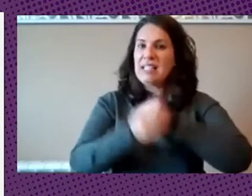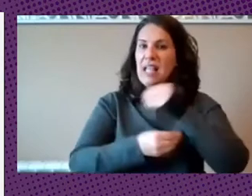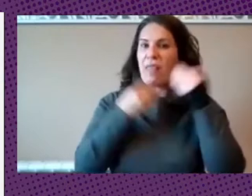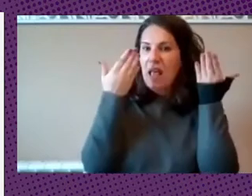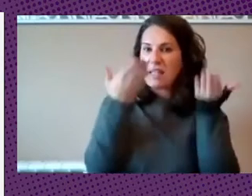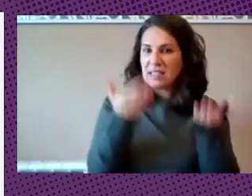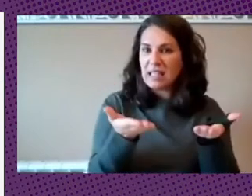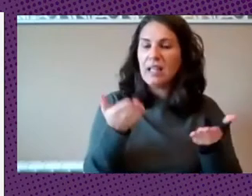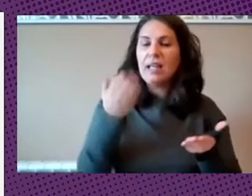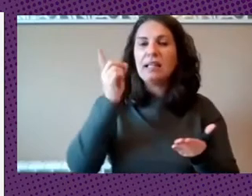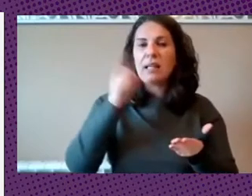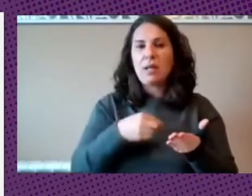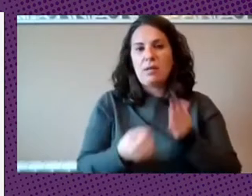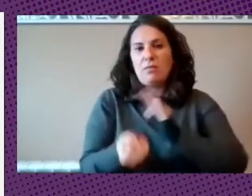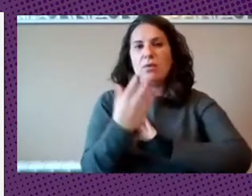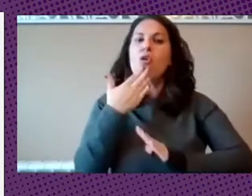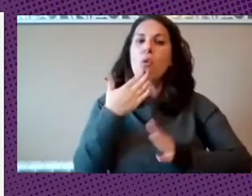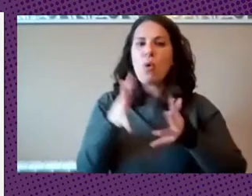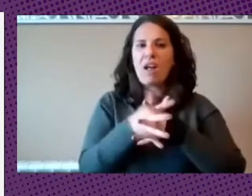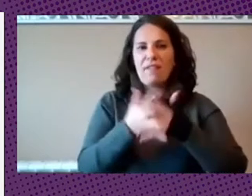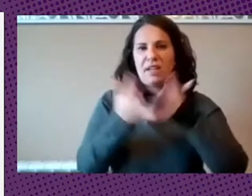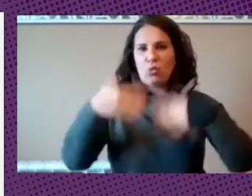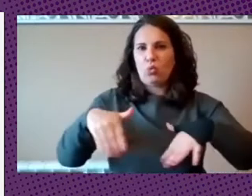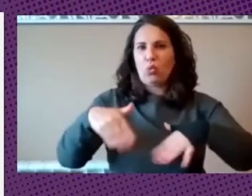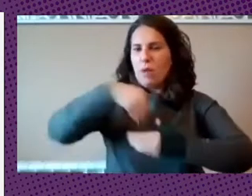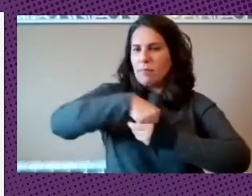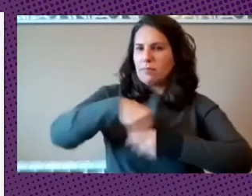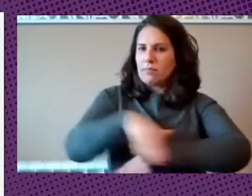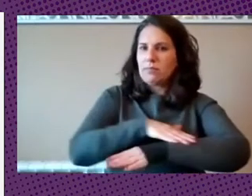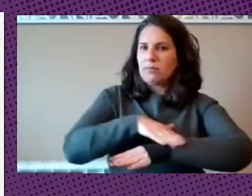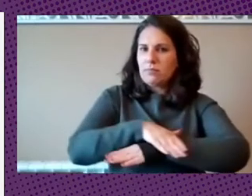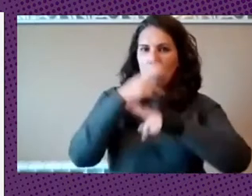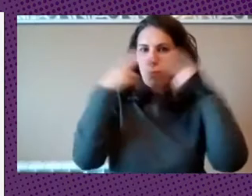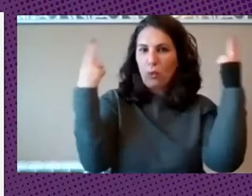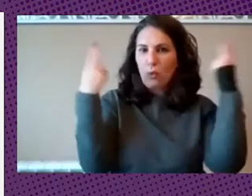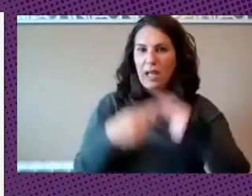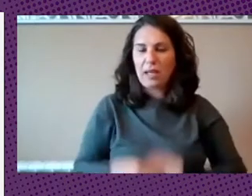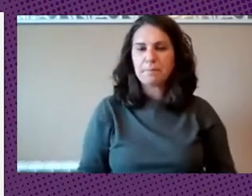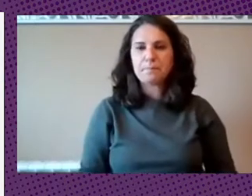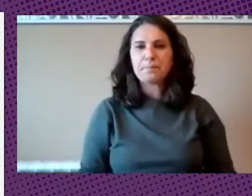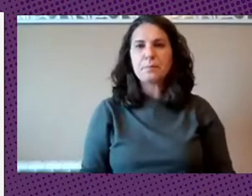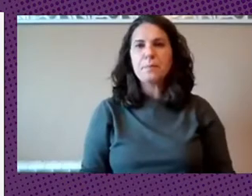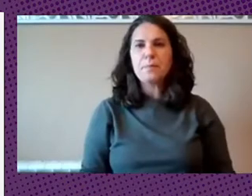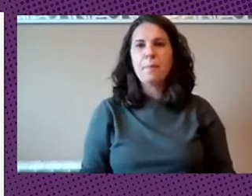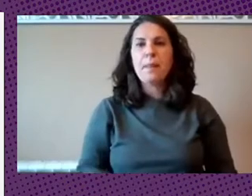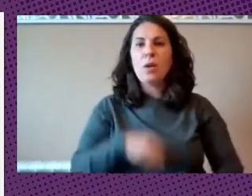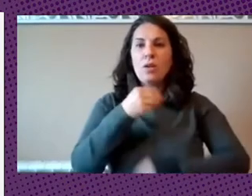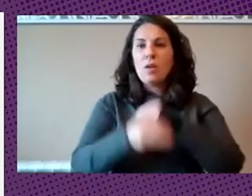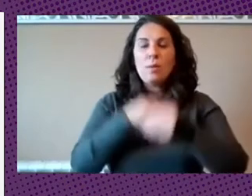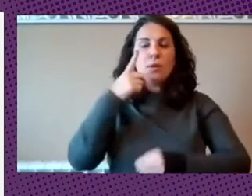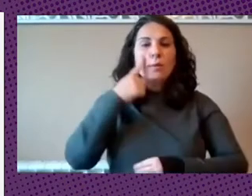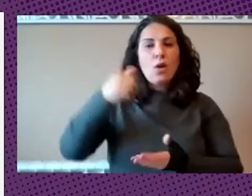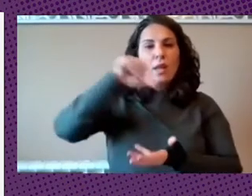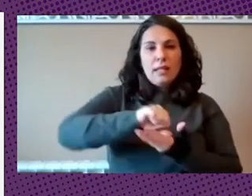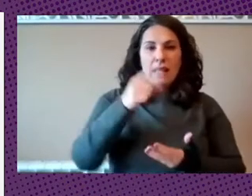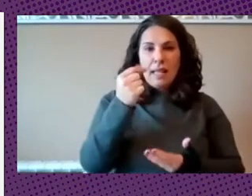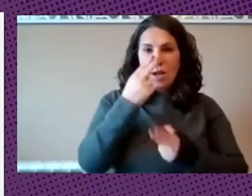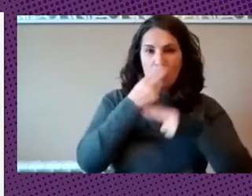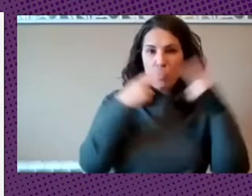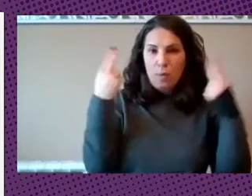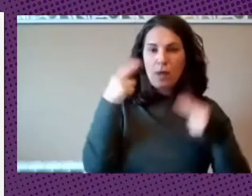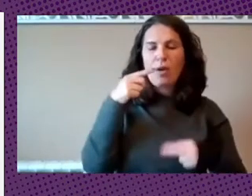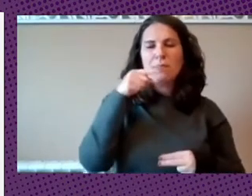infraestructura pública cuando desarrollamos la iniciativa de dinero electrónico en el banco central no era